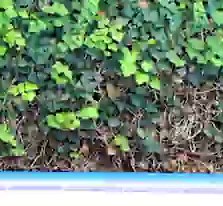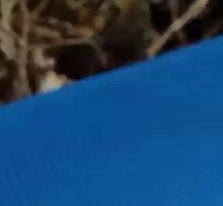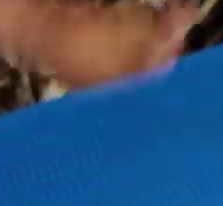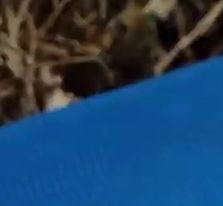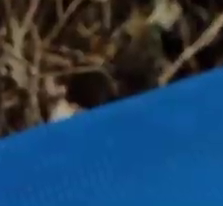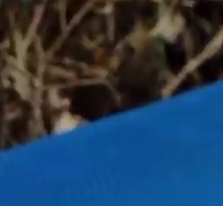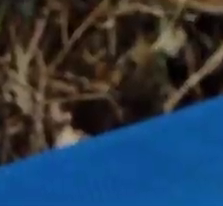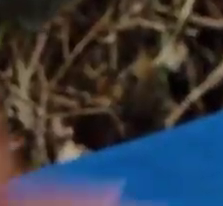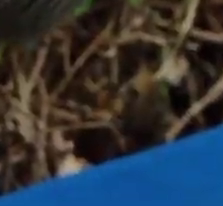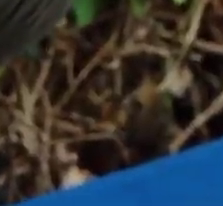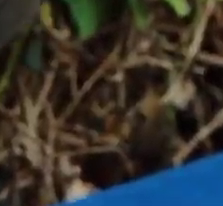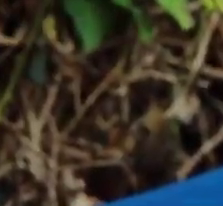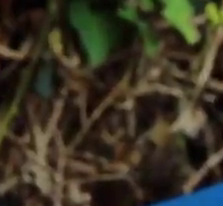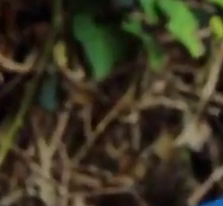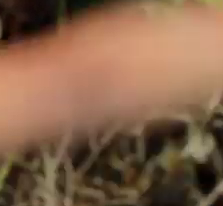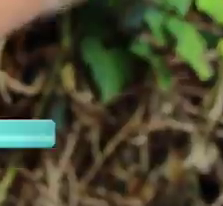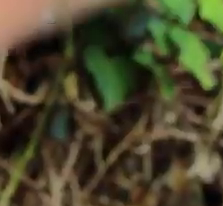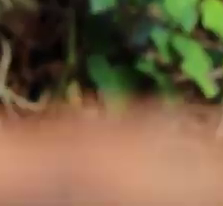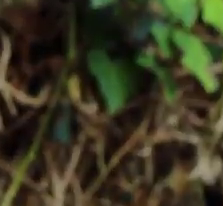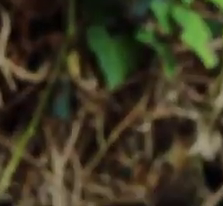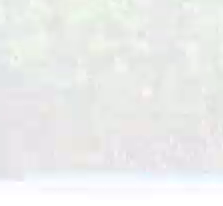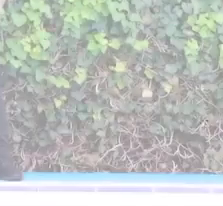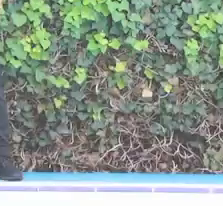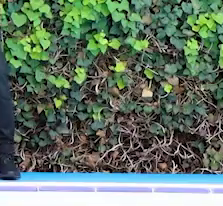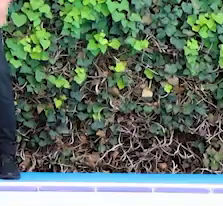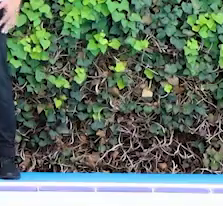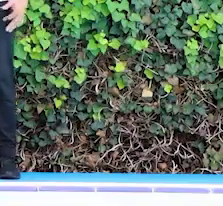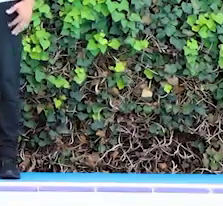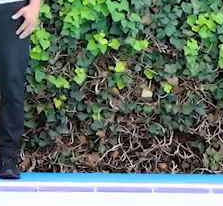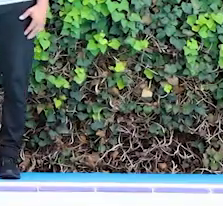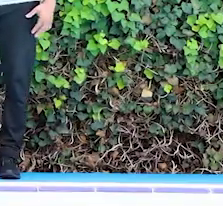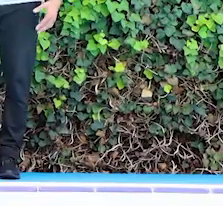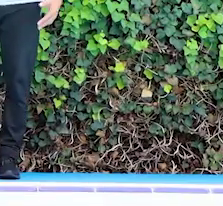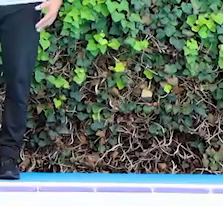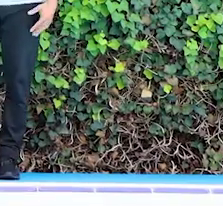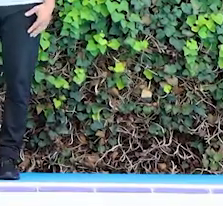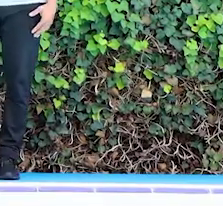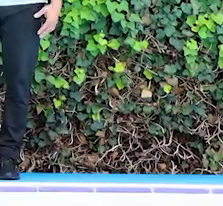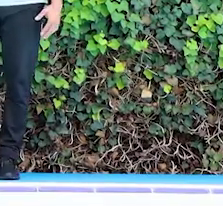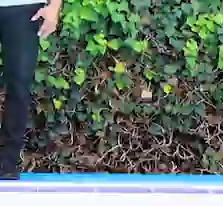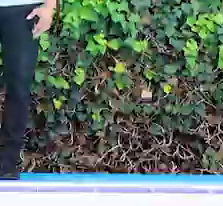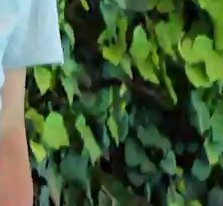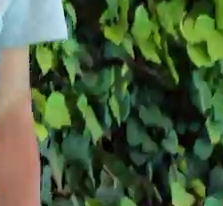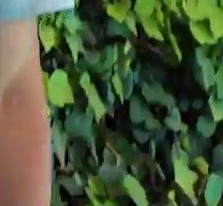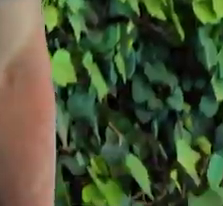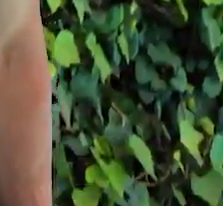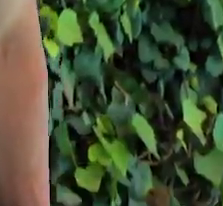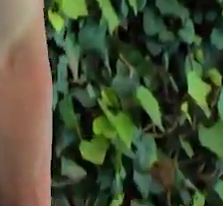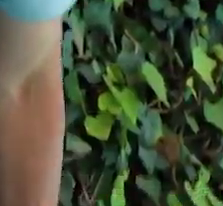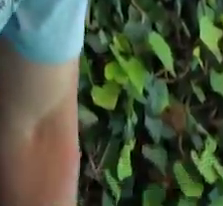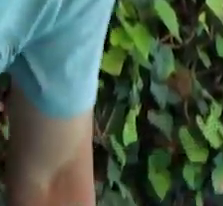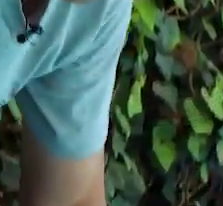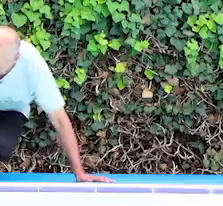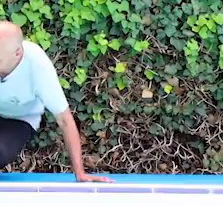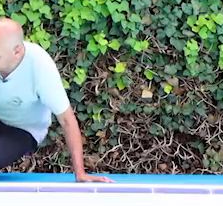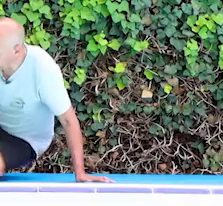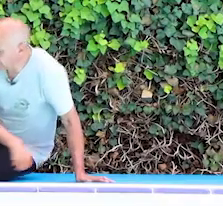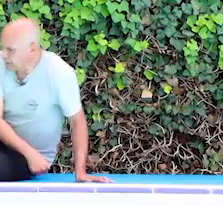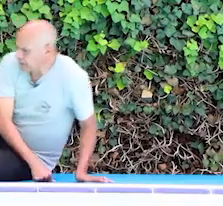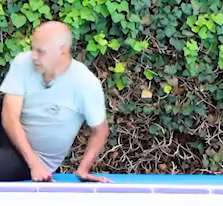Procura que siempre tus brazos vayan al frente. A continuación vamos a hacer una plancha lateral. ¿Vamos a hacerlo?